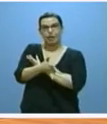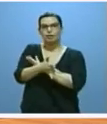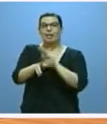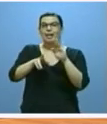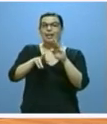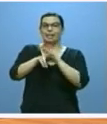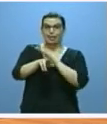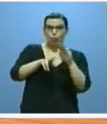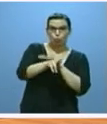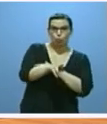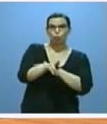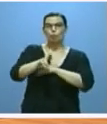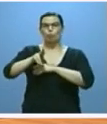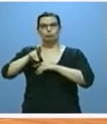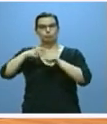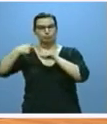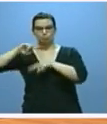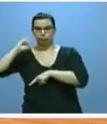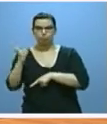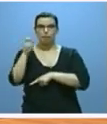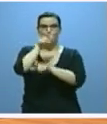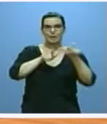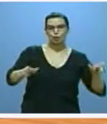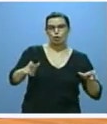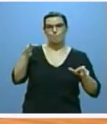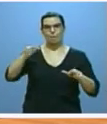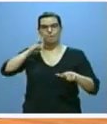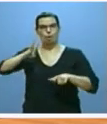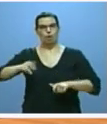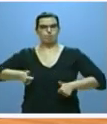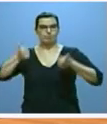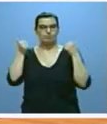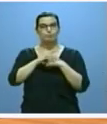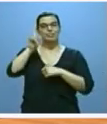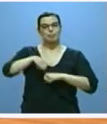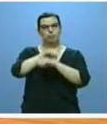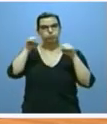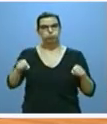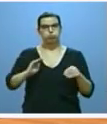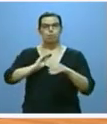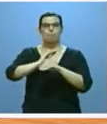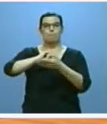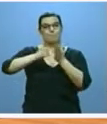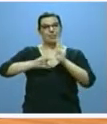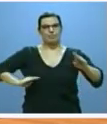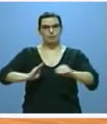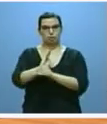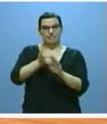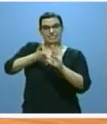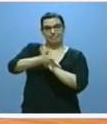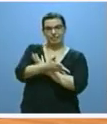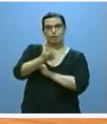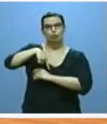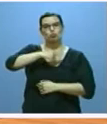medios personales y pedagógicos. Reforzamos también nuestro plan de inversiones sobre el que existe el compromiso